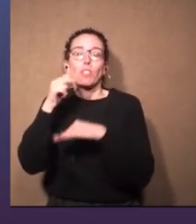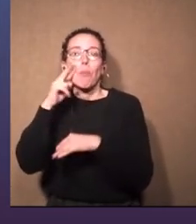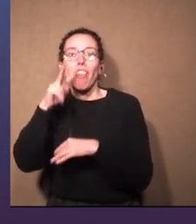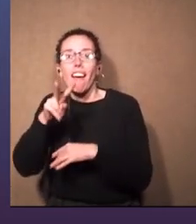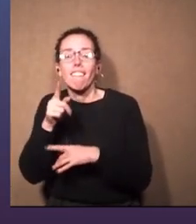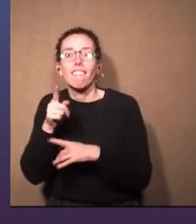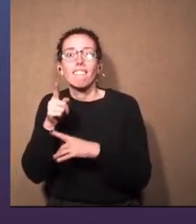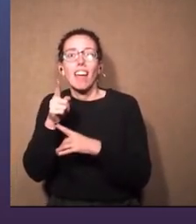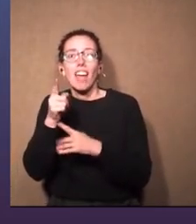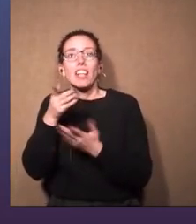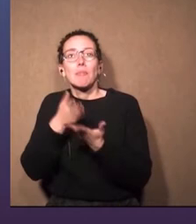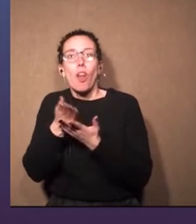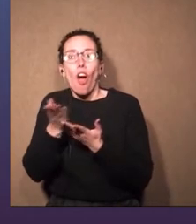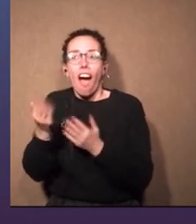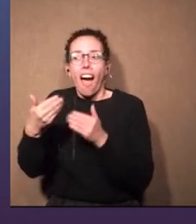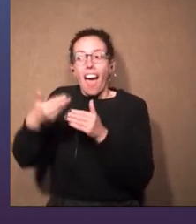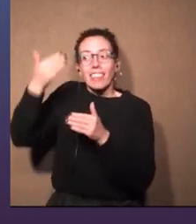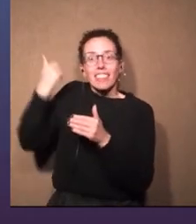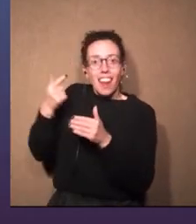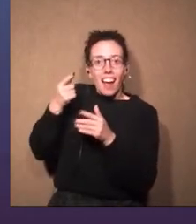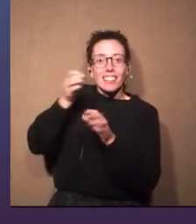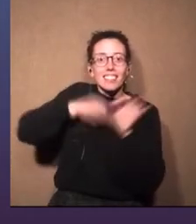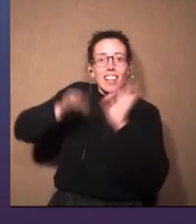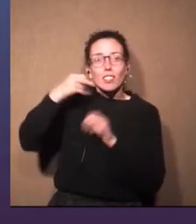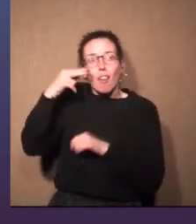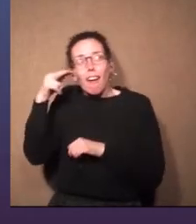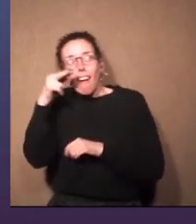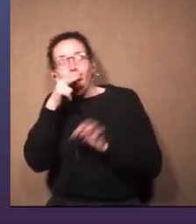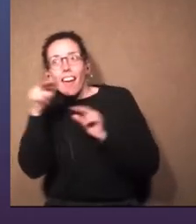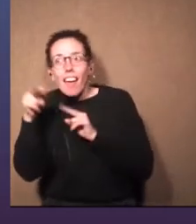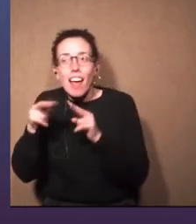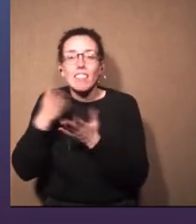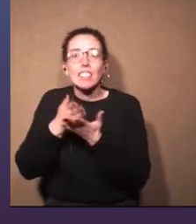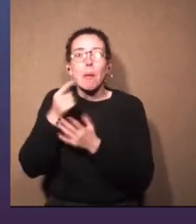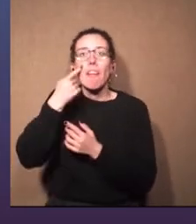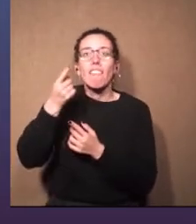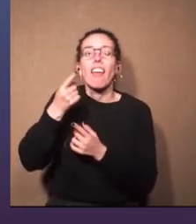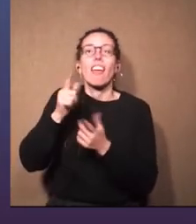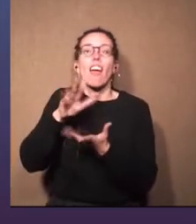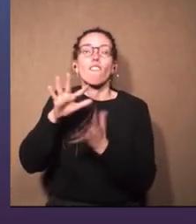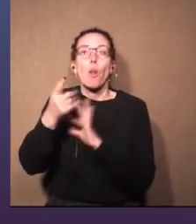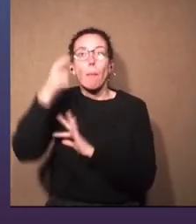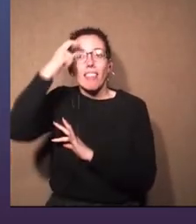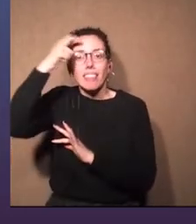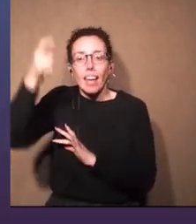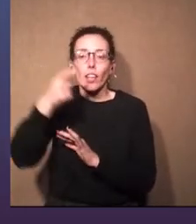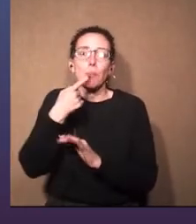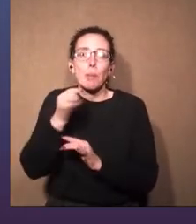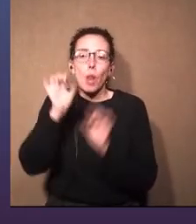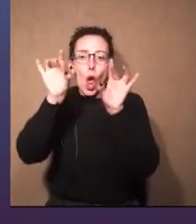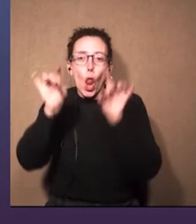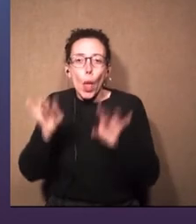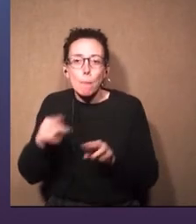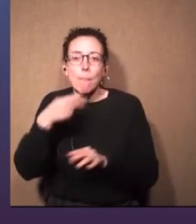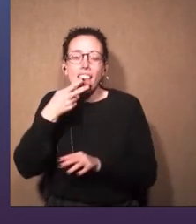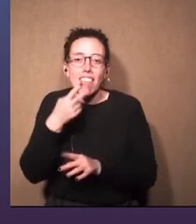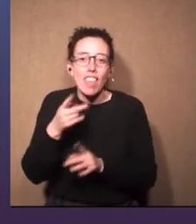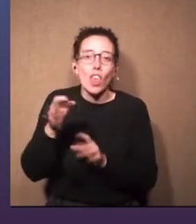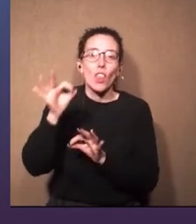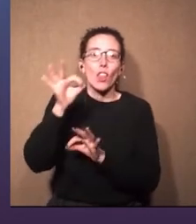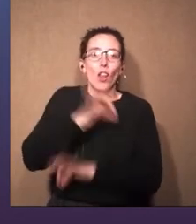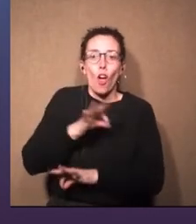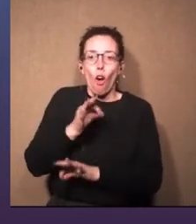me metían entre patas y empecé a aprender la parte técnica, por ejemplo, que cuando se rompía un vidrio en una obra, eran pedazos de vidrio adentro de